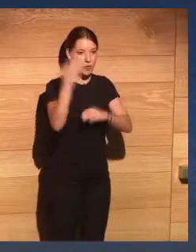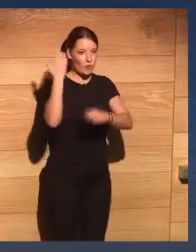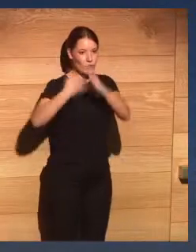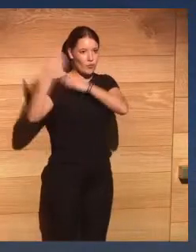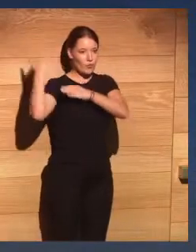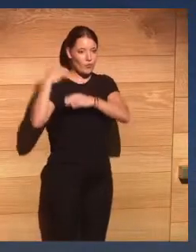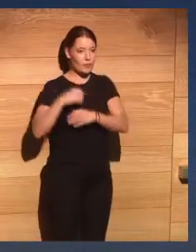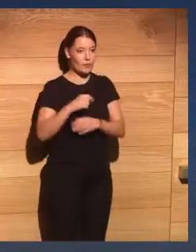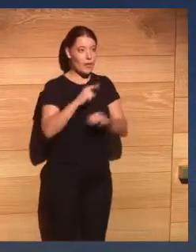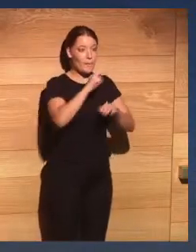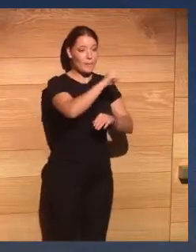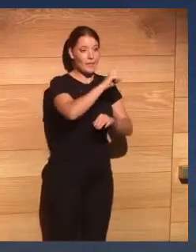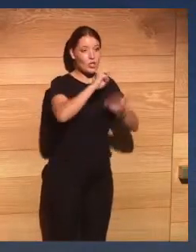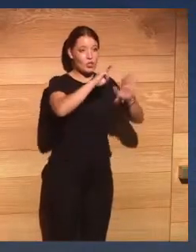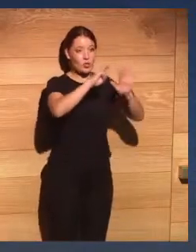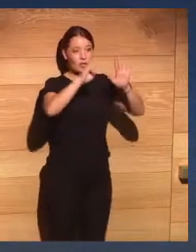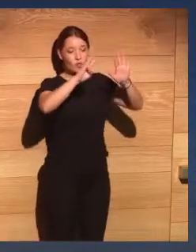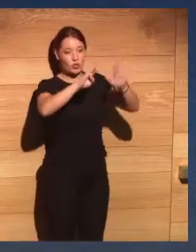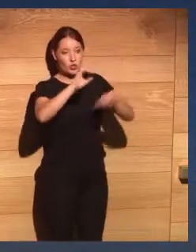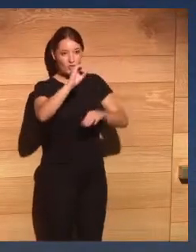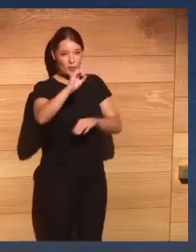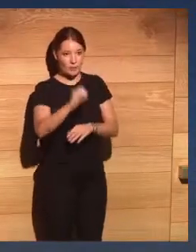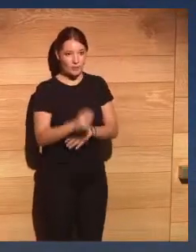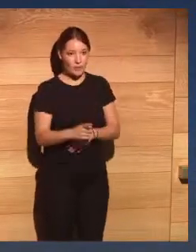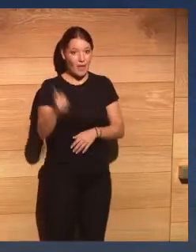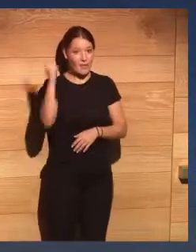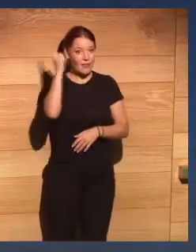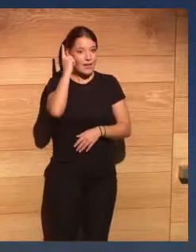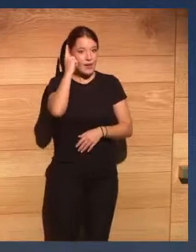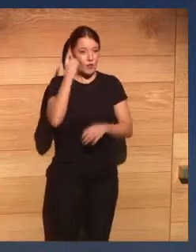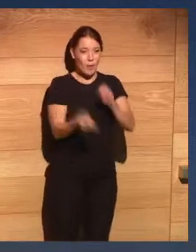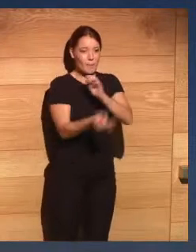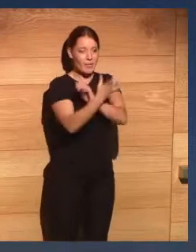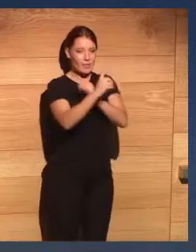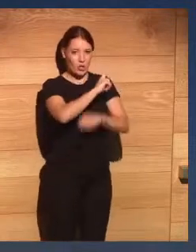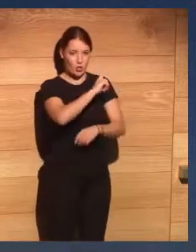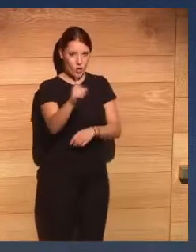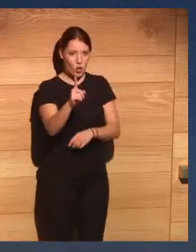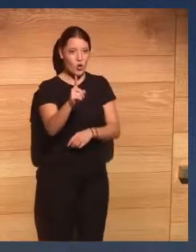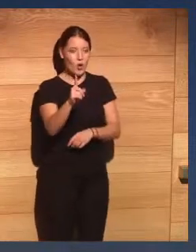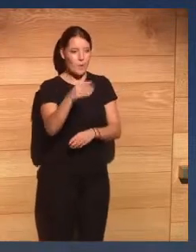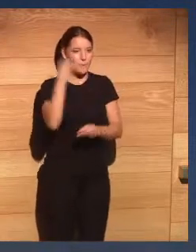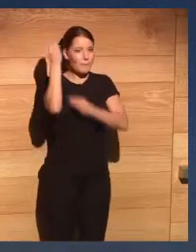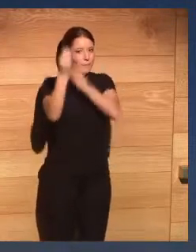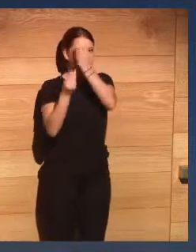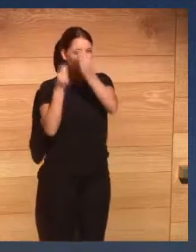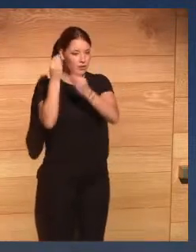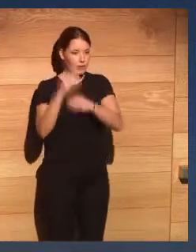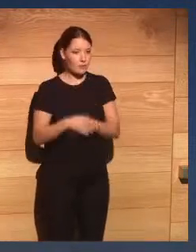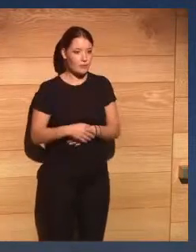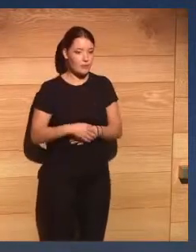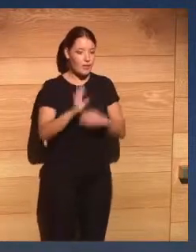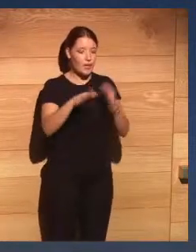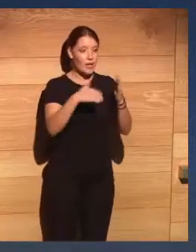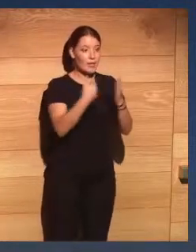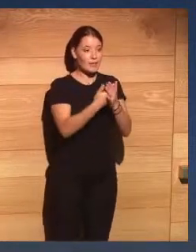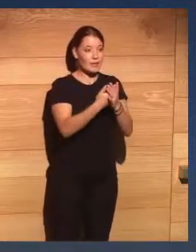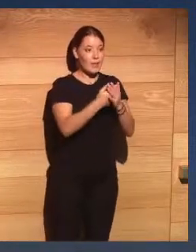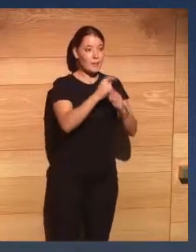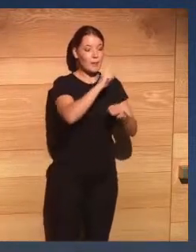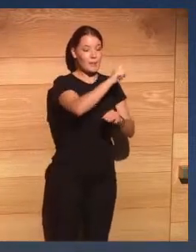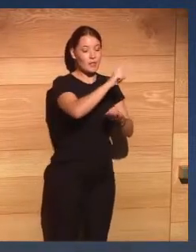fecha en la que él patentó el teléfono que no lo inventó como se sabe hasta 1960 fue un perfecto